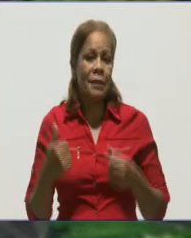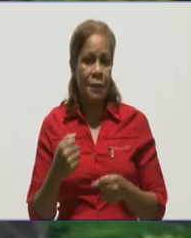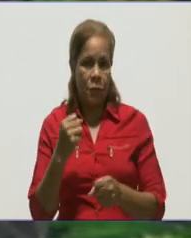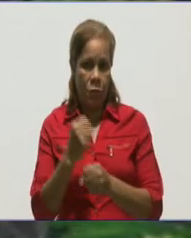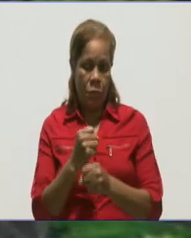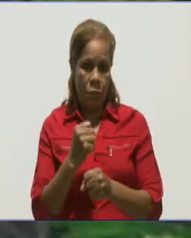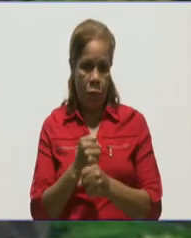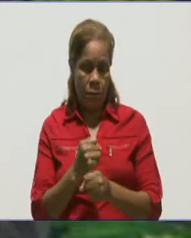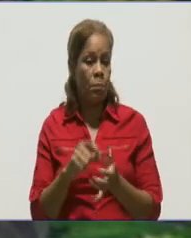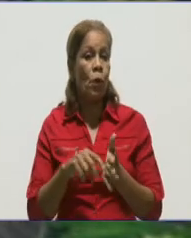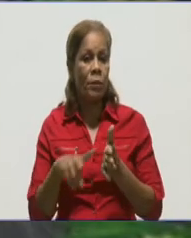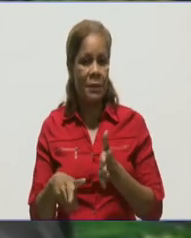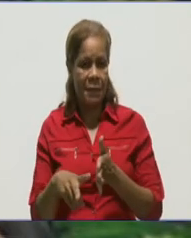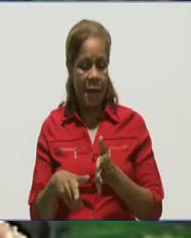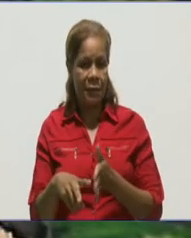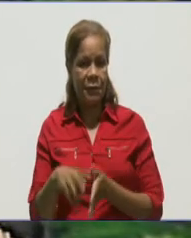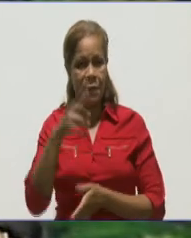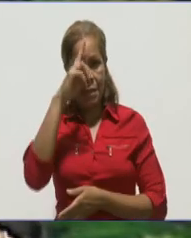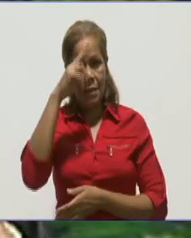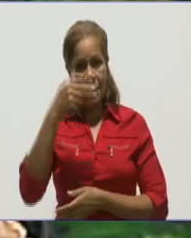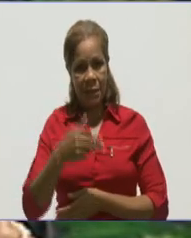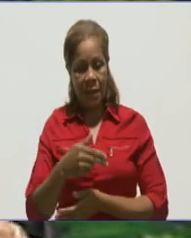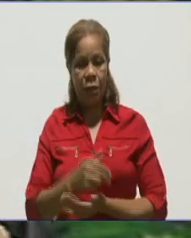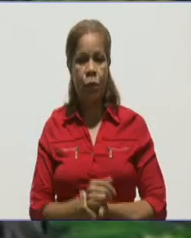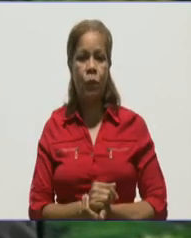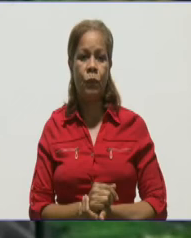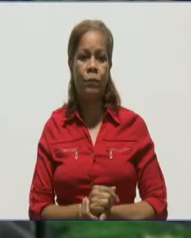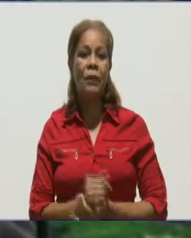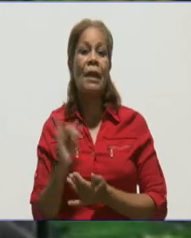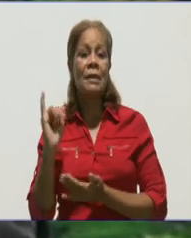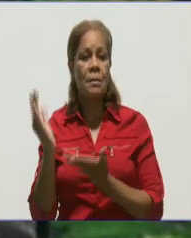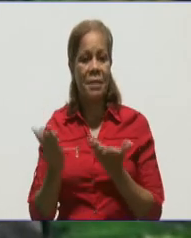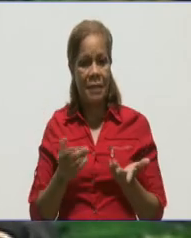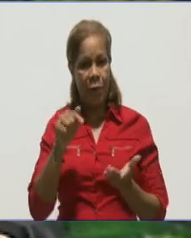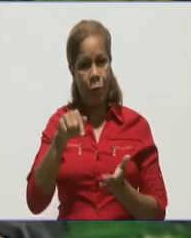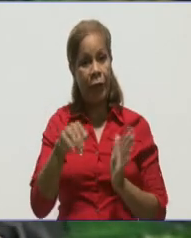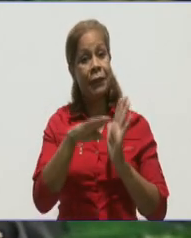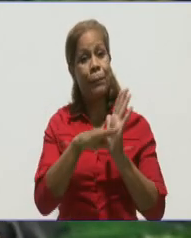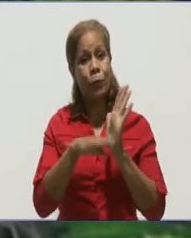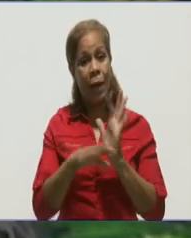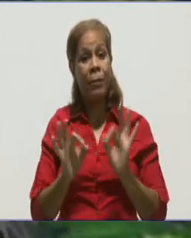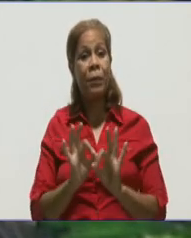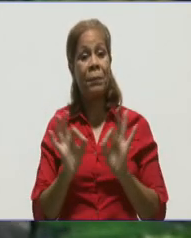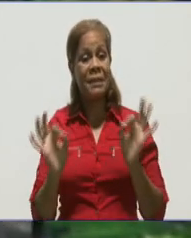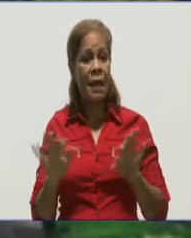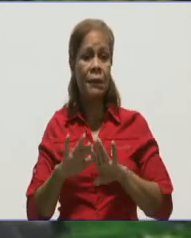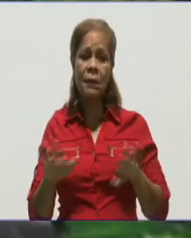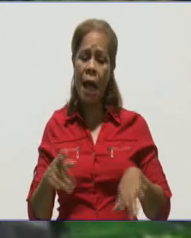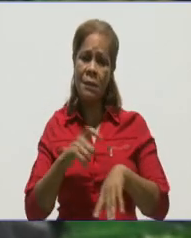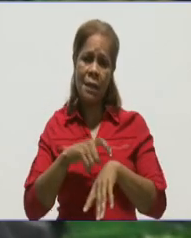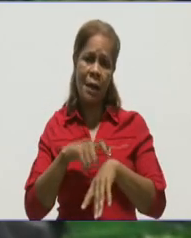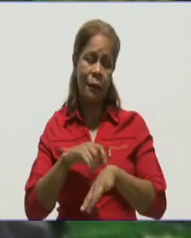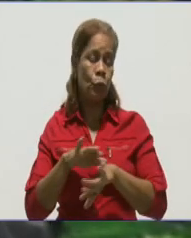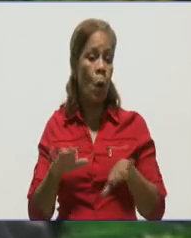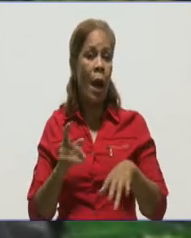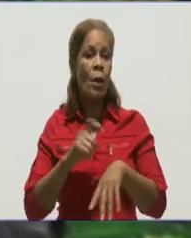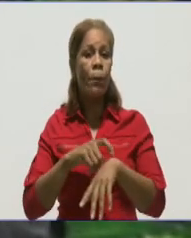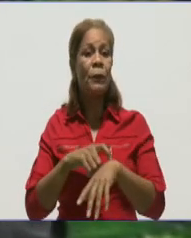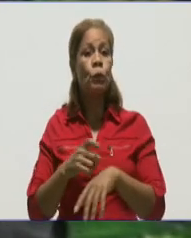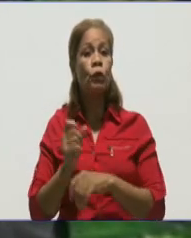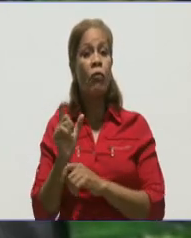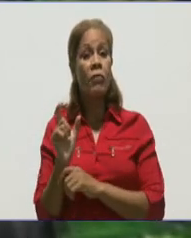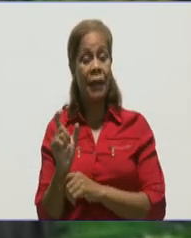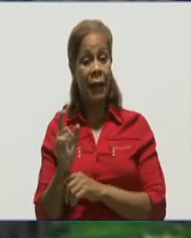Epidemiología, por los detalles que ha ofrecido en este panel informativo, que estamos llegando ya a los minutos finales. Pero antes, quiero